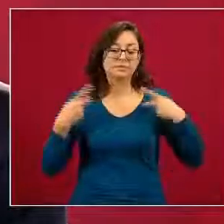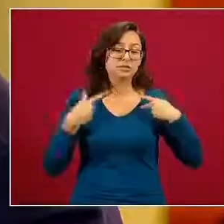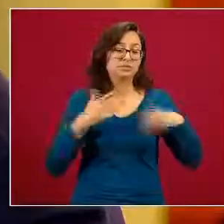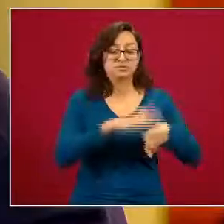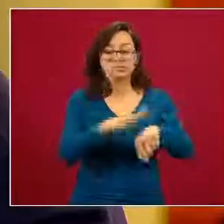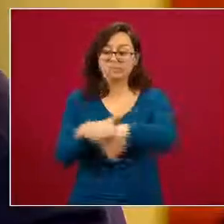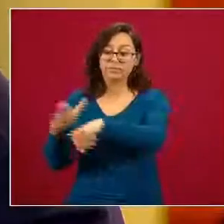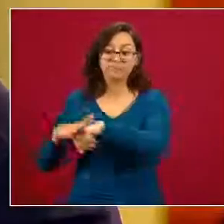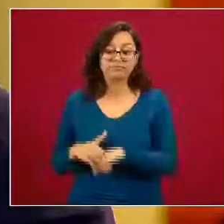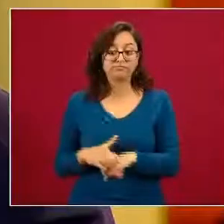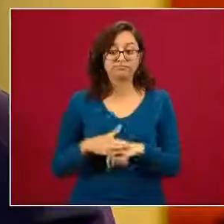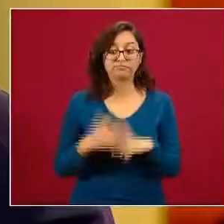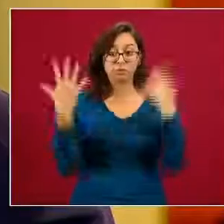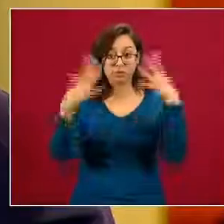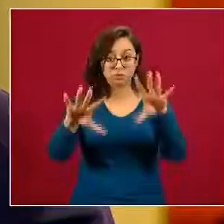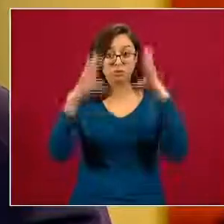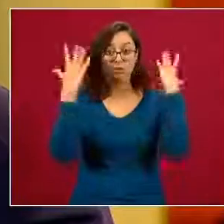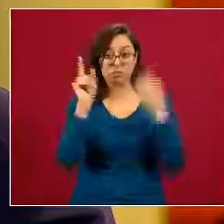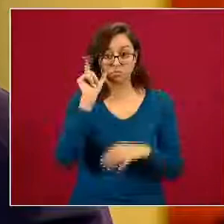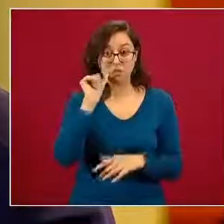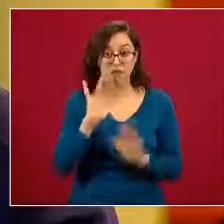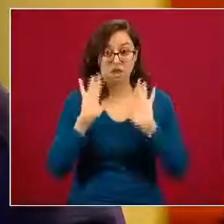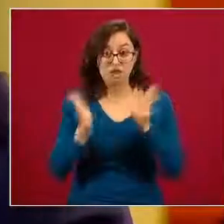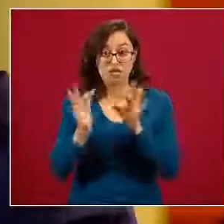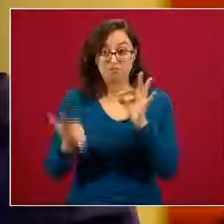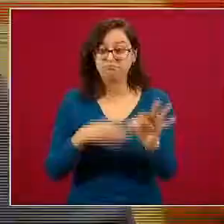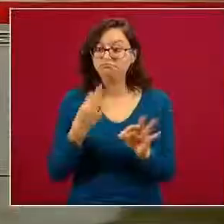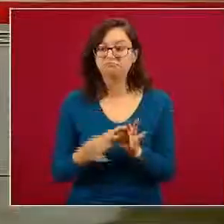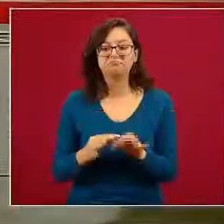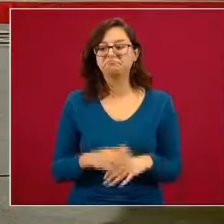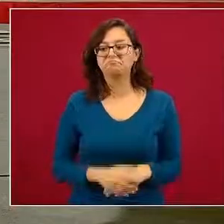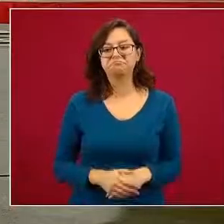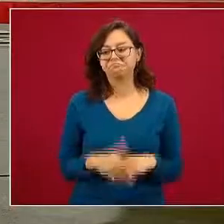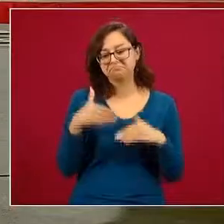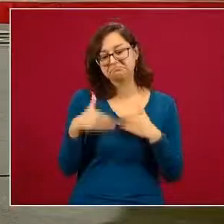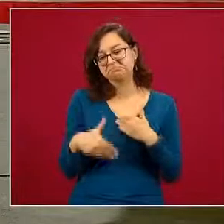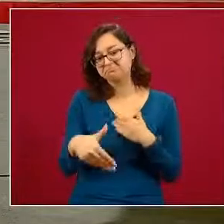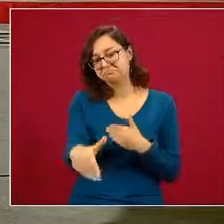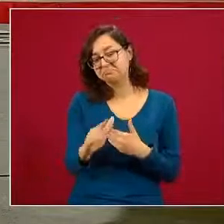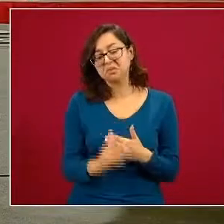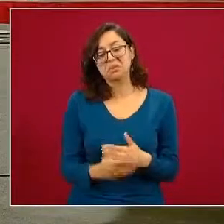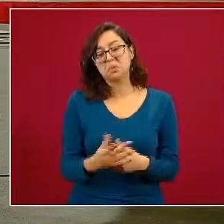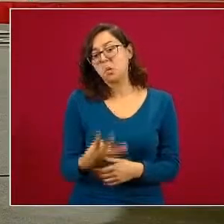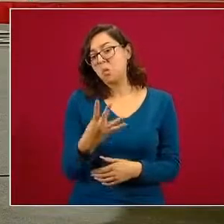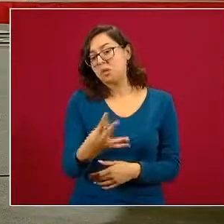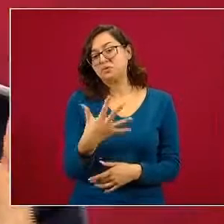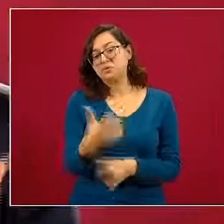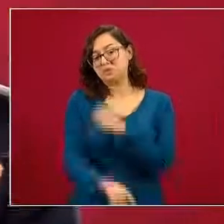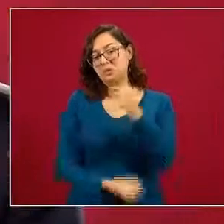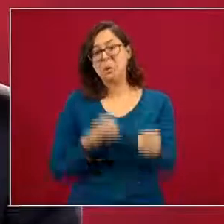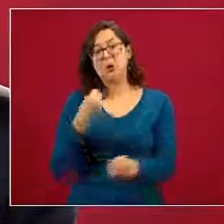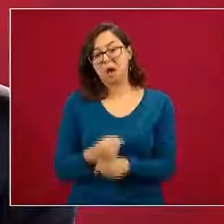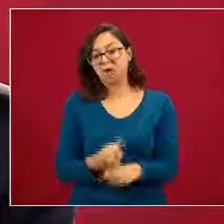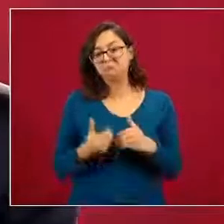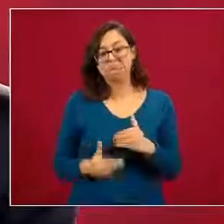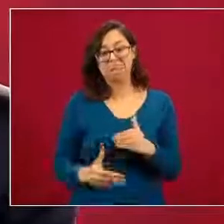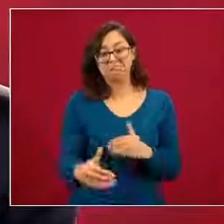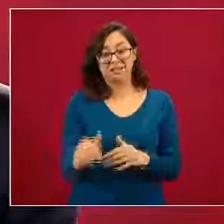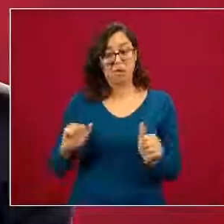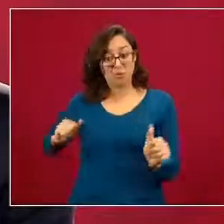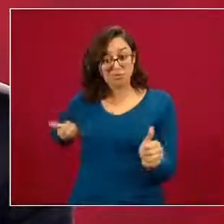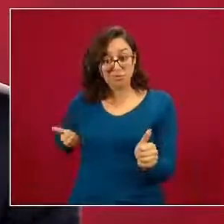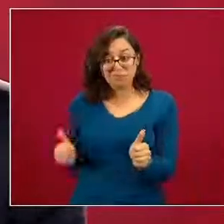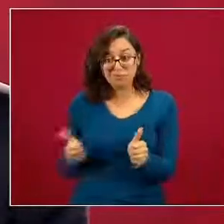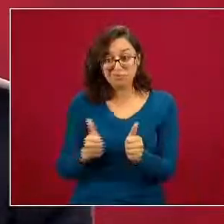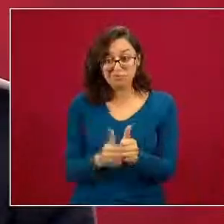esto no se logra de la noche a la mañana es posible que nos lleve todo el resto del sexenio y no tengamos el nivel esperado